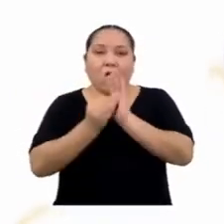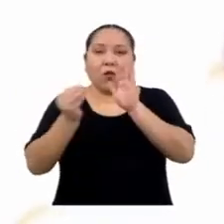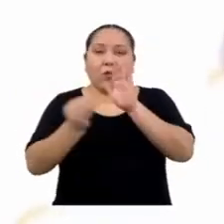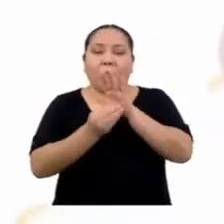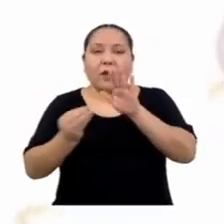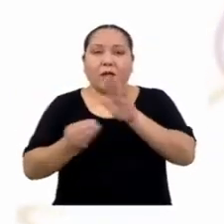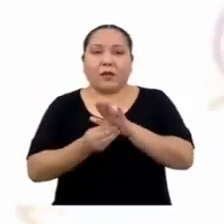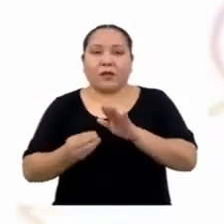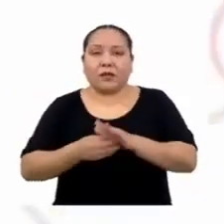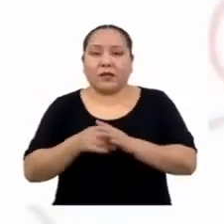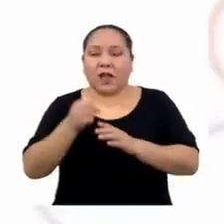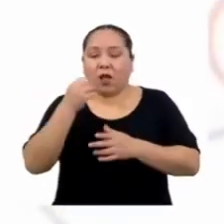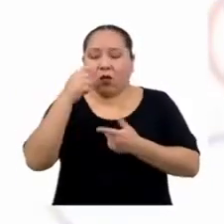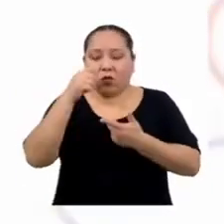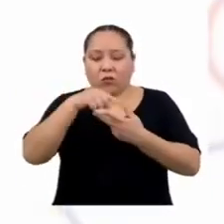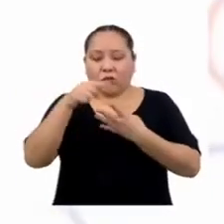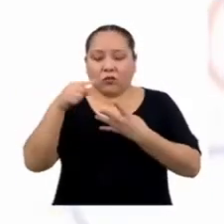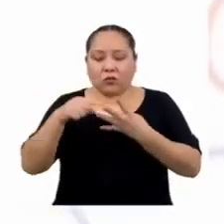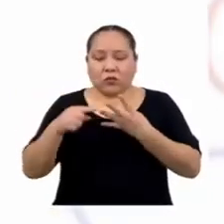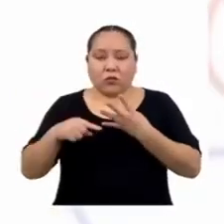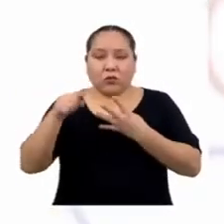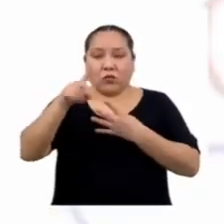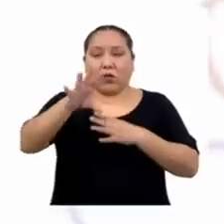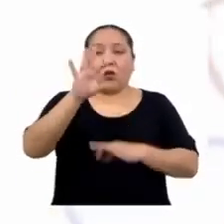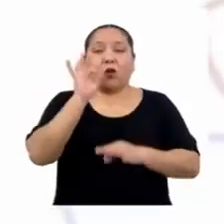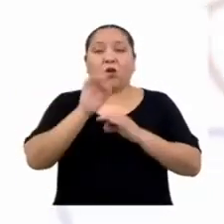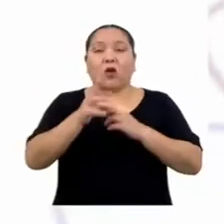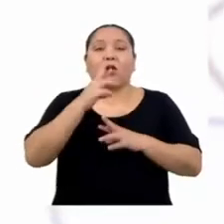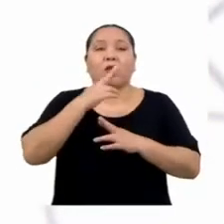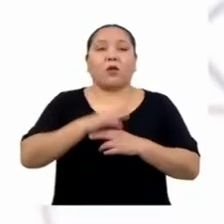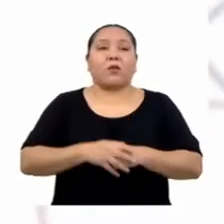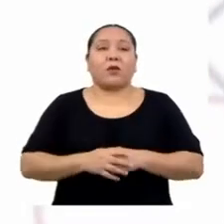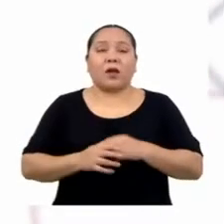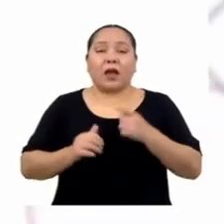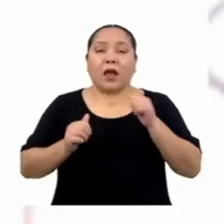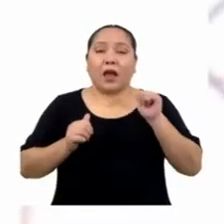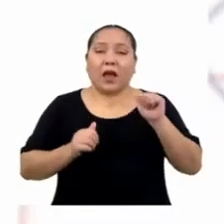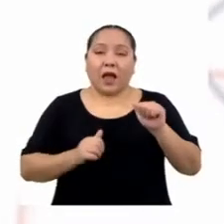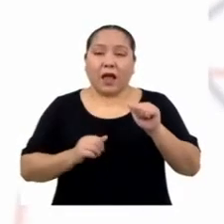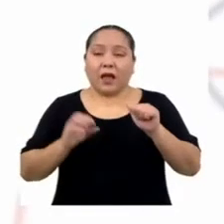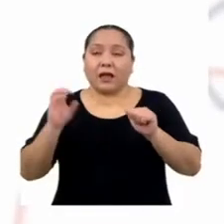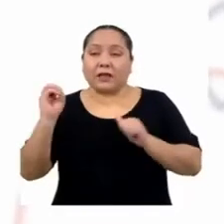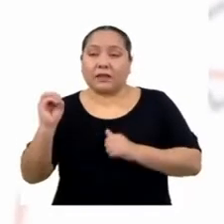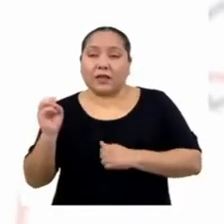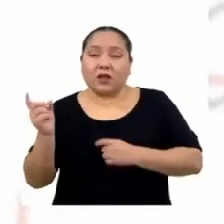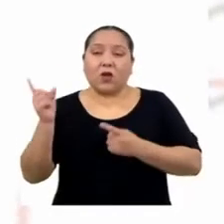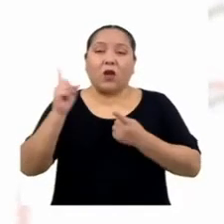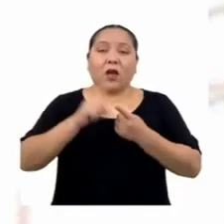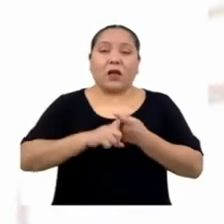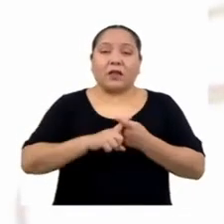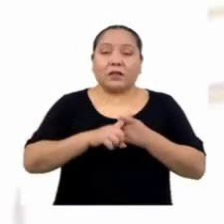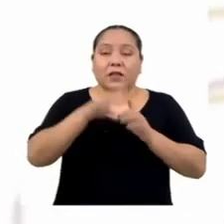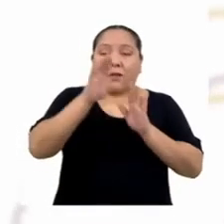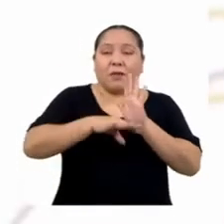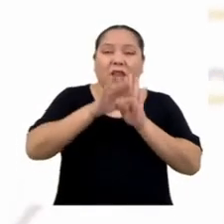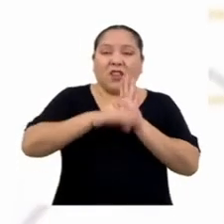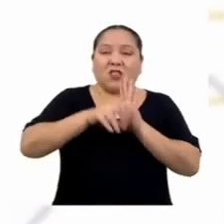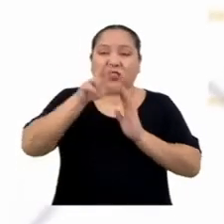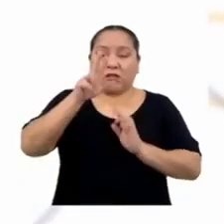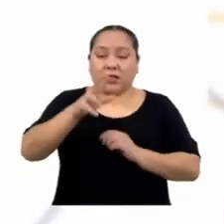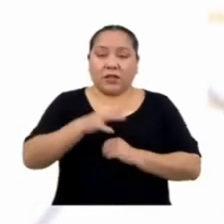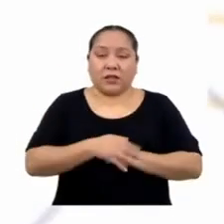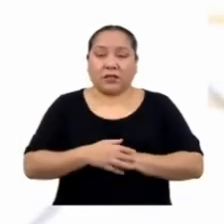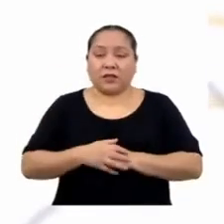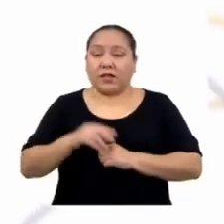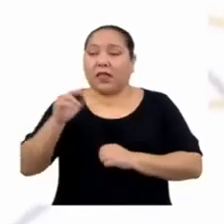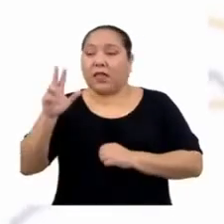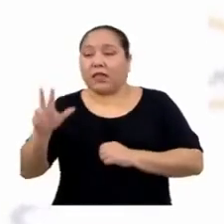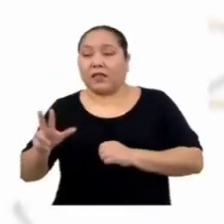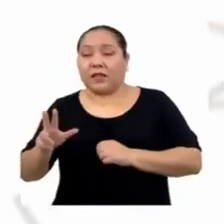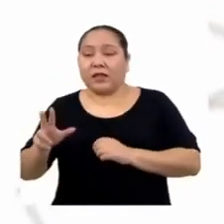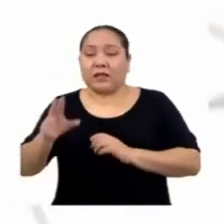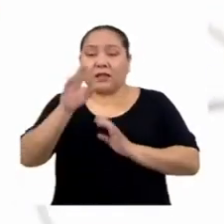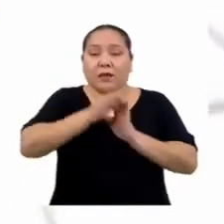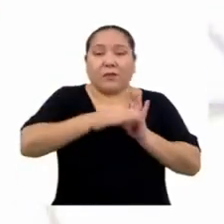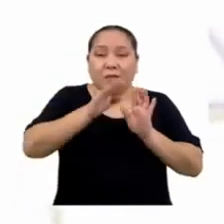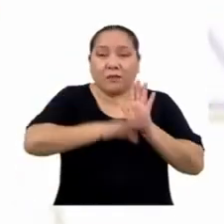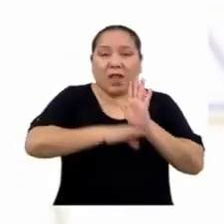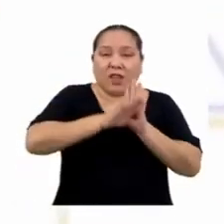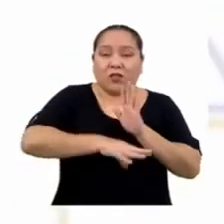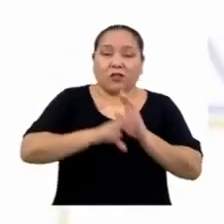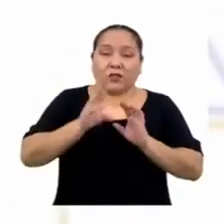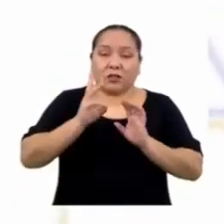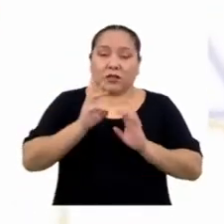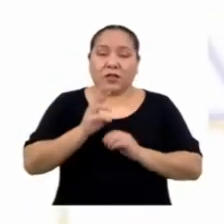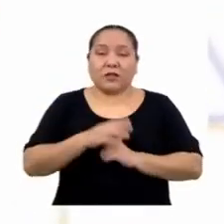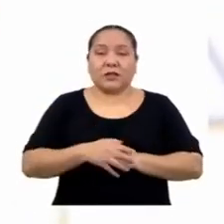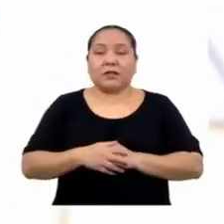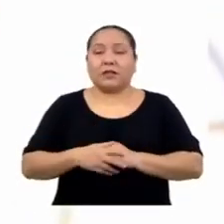alternativas para que puedan escoger su respuesta. A, de 0 a menos de 3 vasos. B, de 3 a menos de 6 vasos.